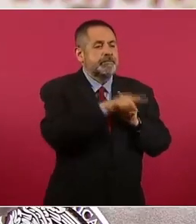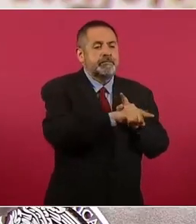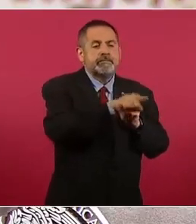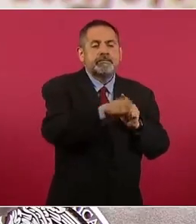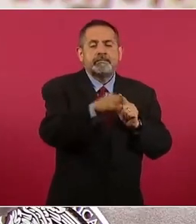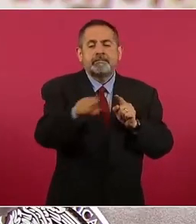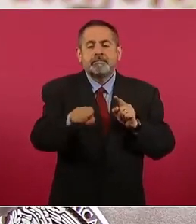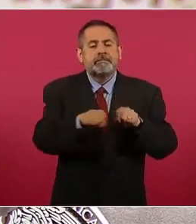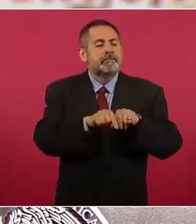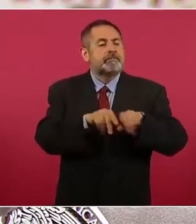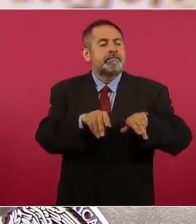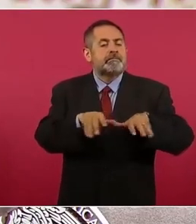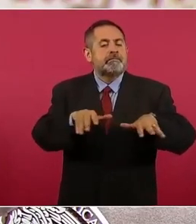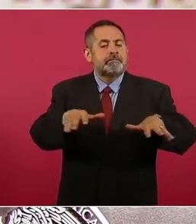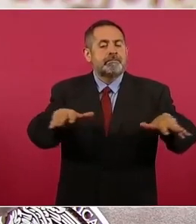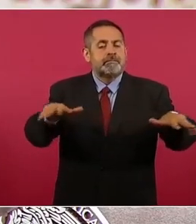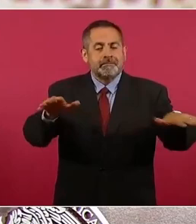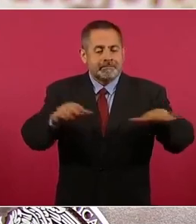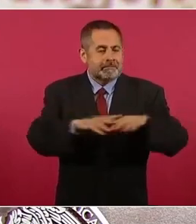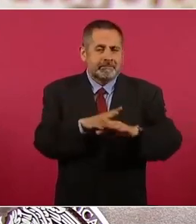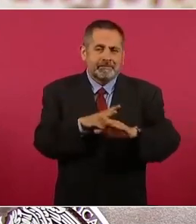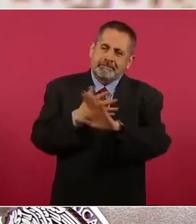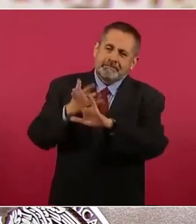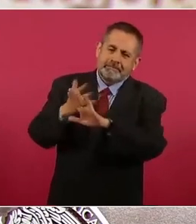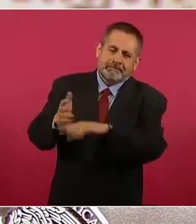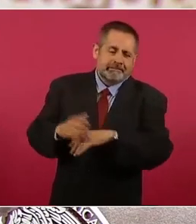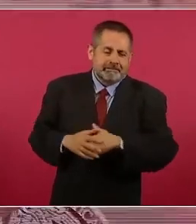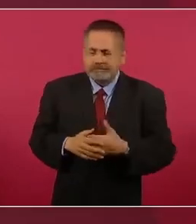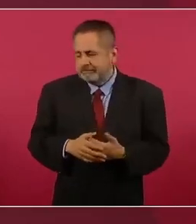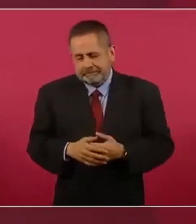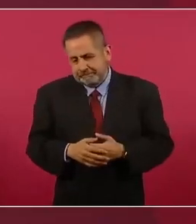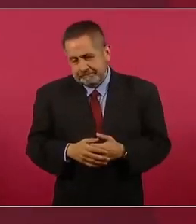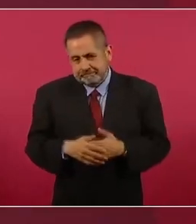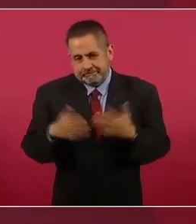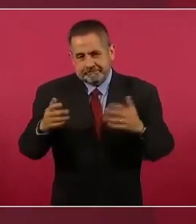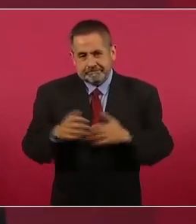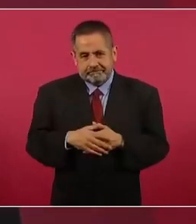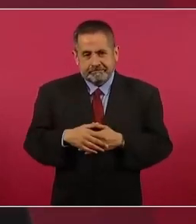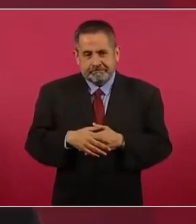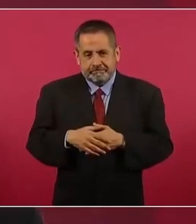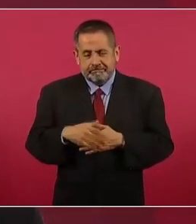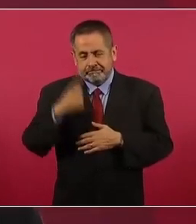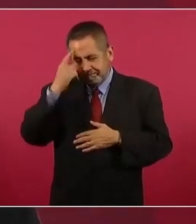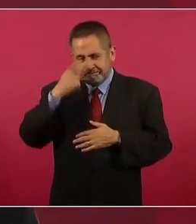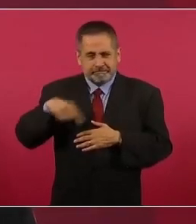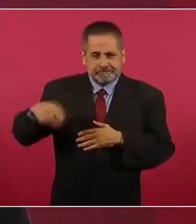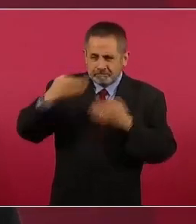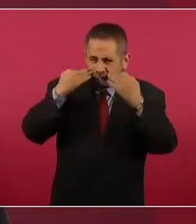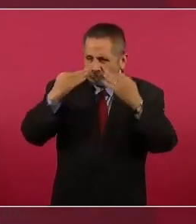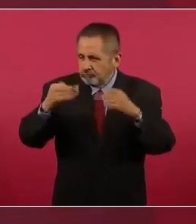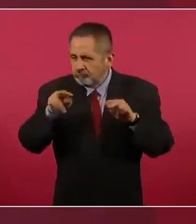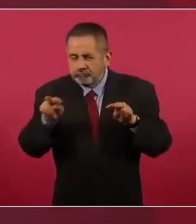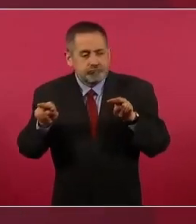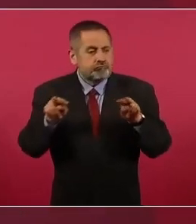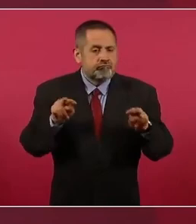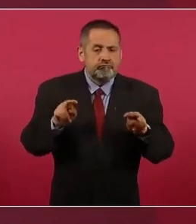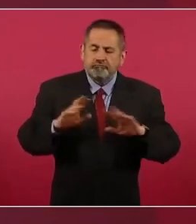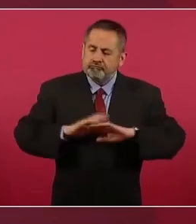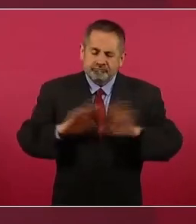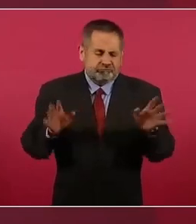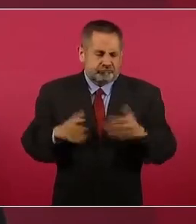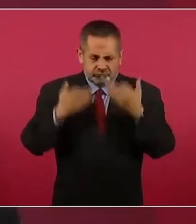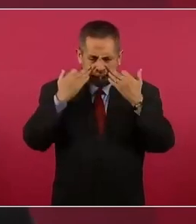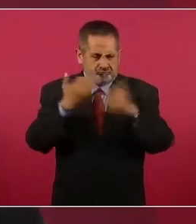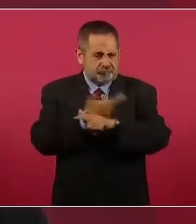y continuar y amplificar el discurso. Pero la batalla abierta por la interpretación de los hechos es parte de la Cuarta